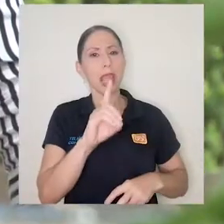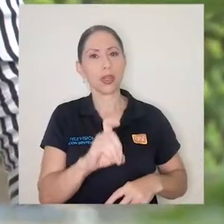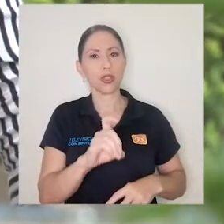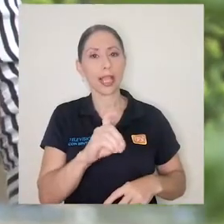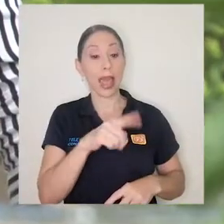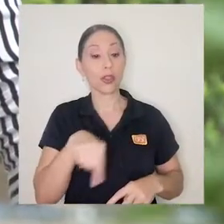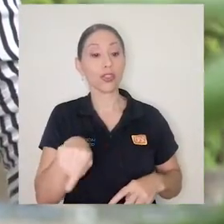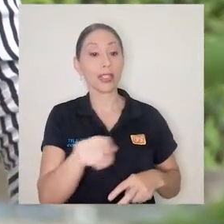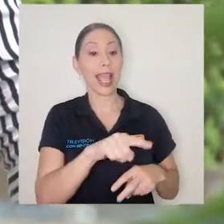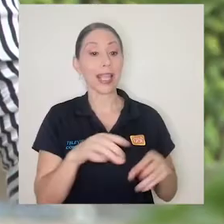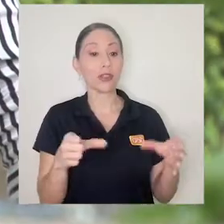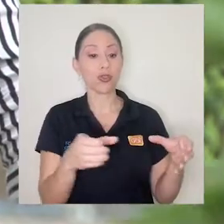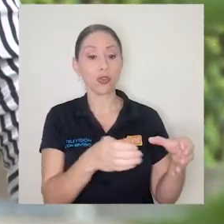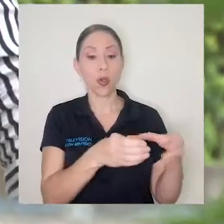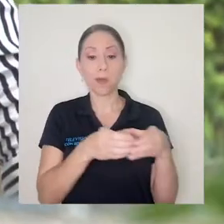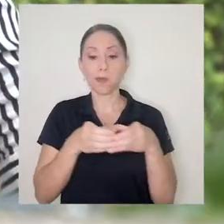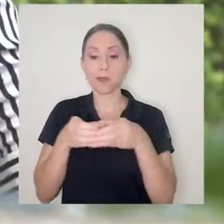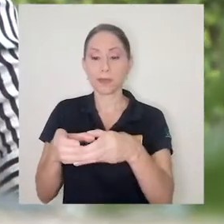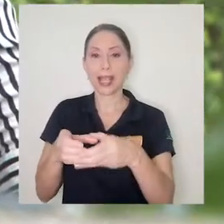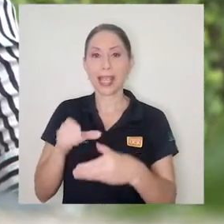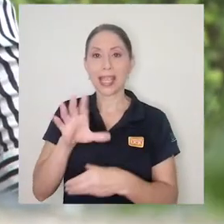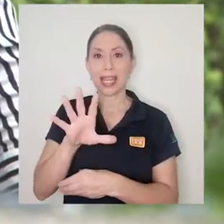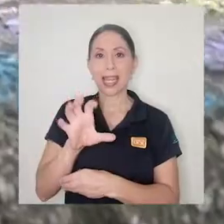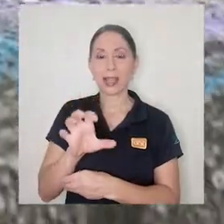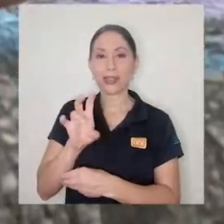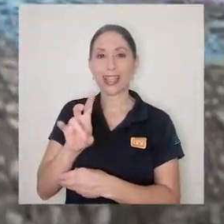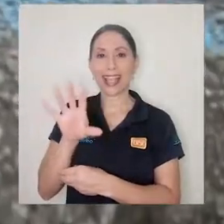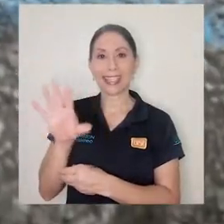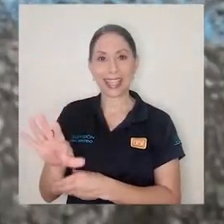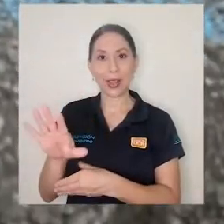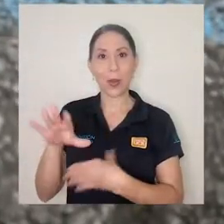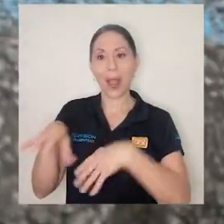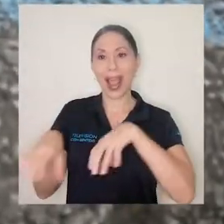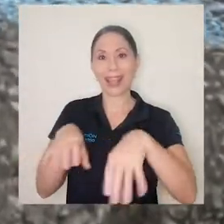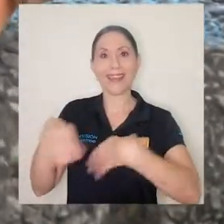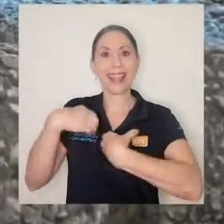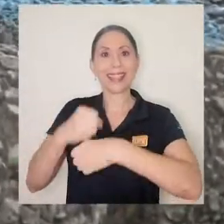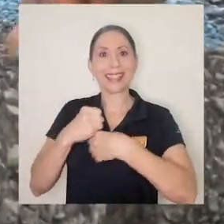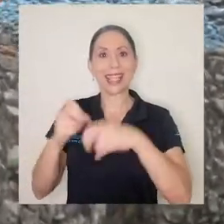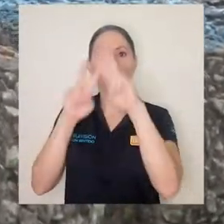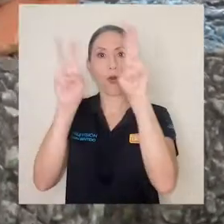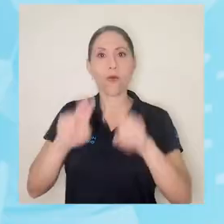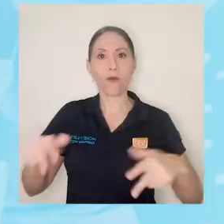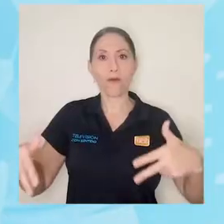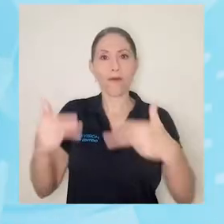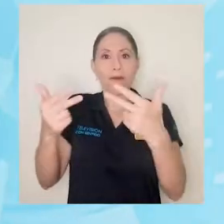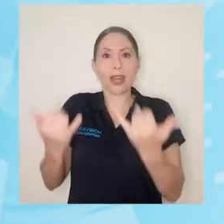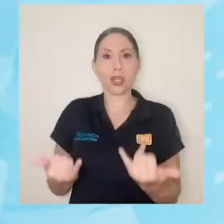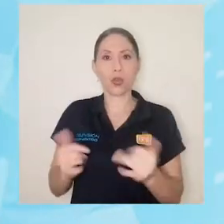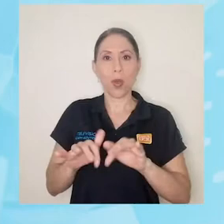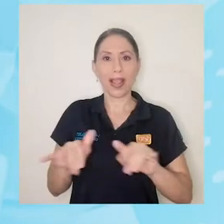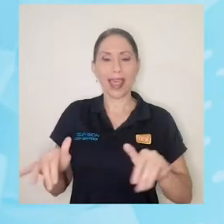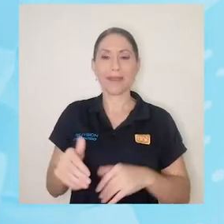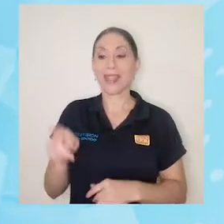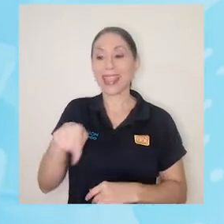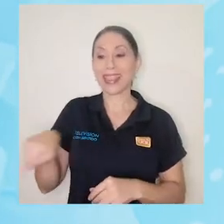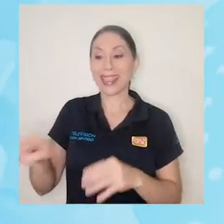y de ellos se halló que 555 virtualizaron sus actividades. De esos